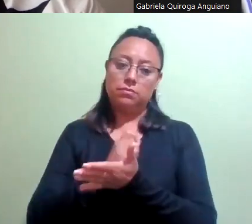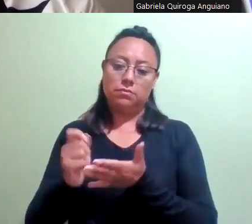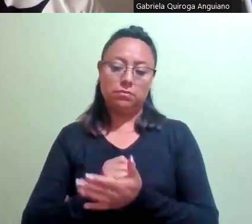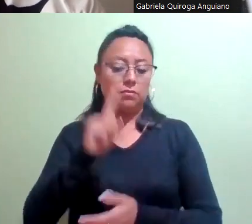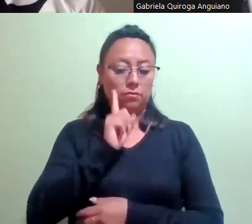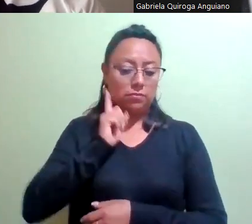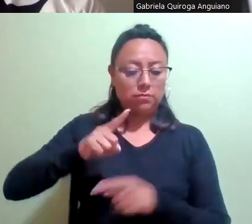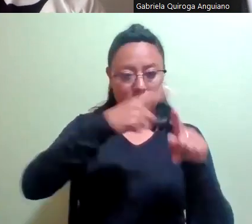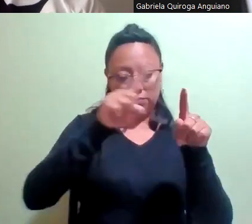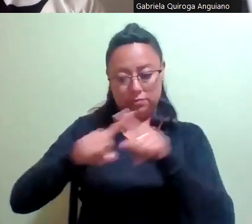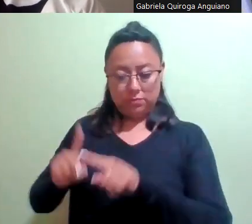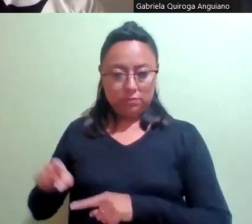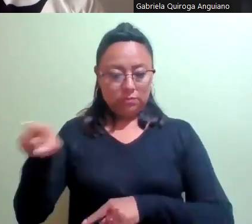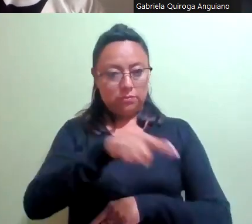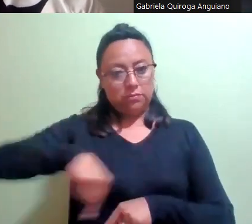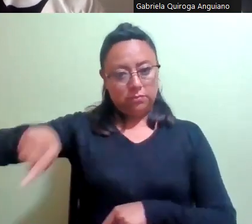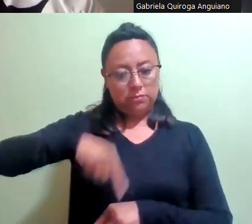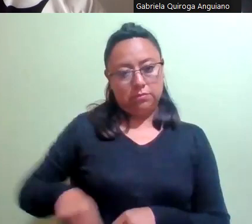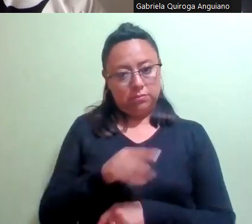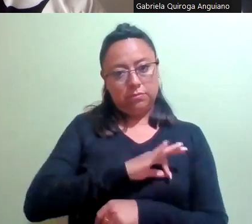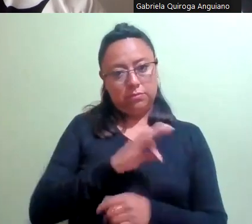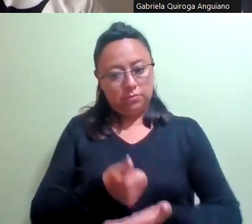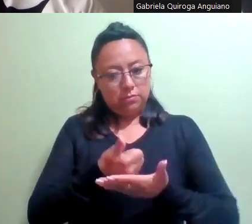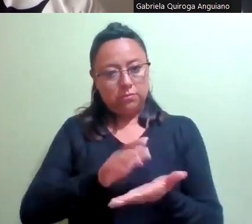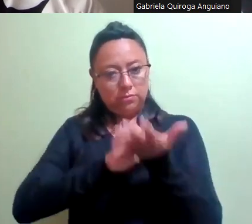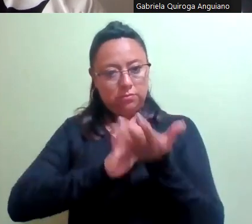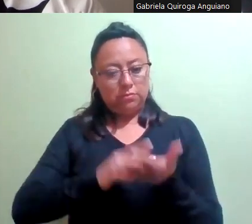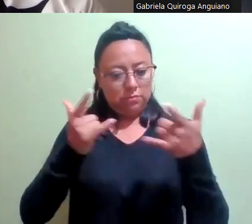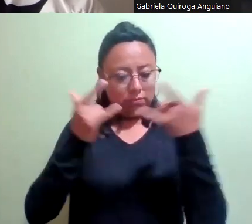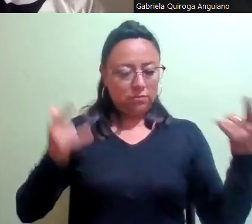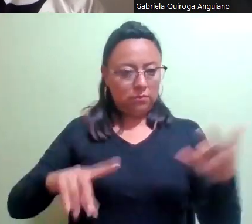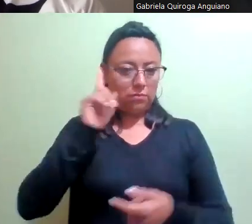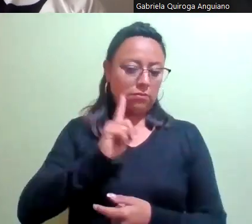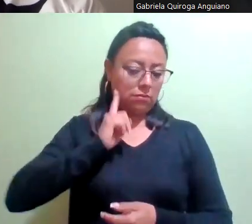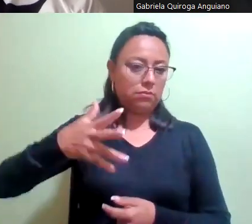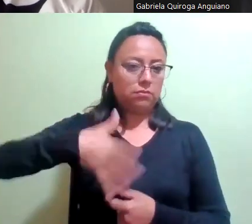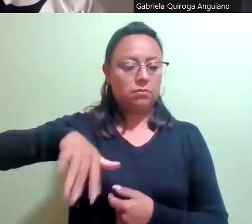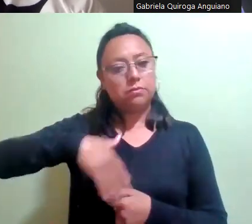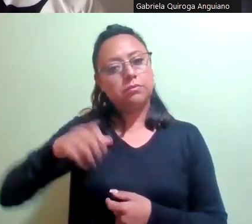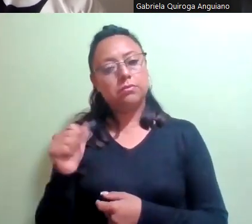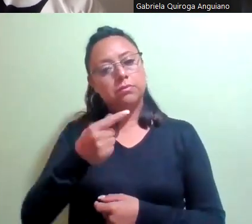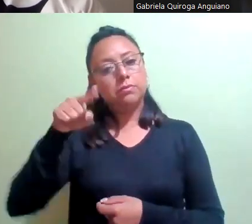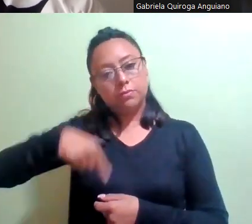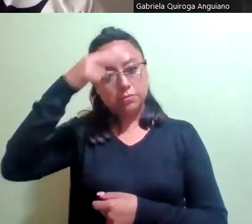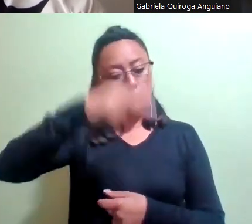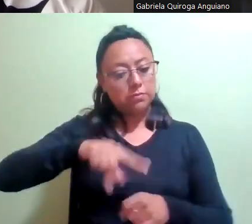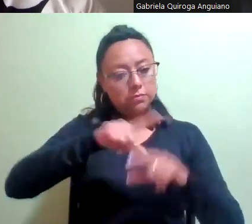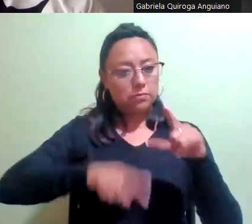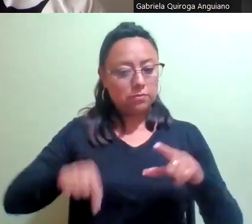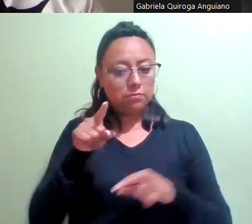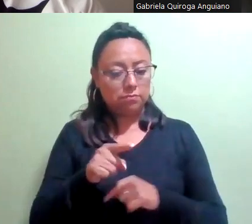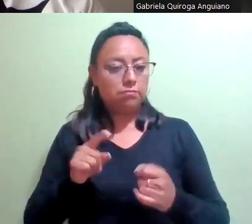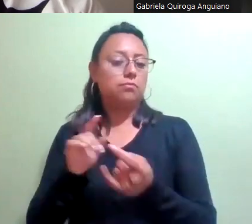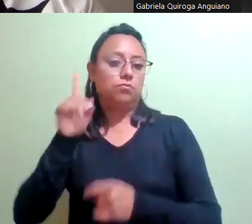generaciones, contribuyendo aquí a la historia de las mujeres en la música popular en México. Ha organizado encuentros de mujeres rockeras desde